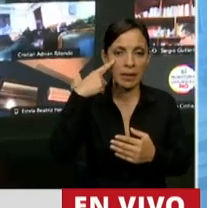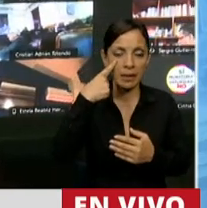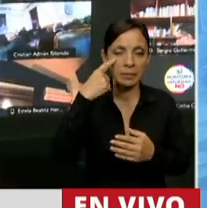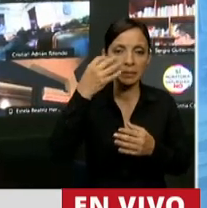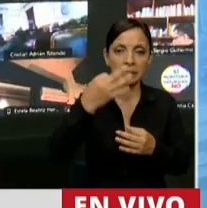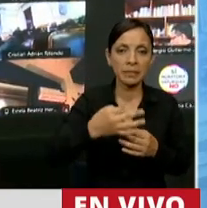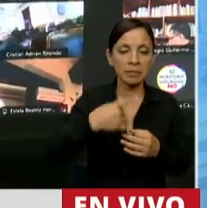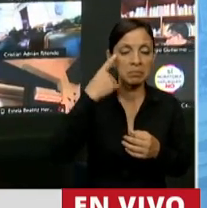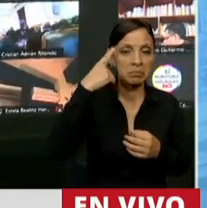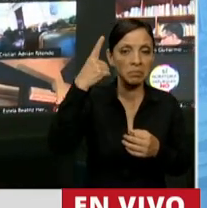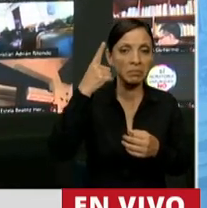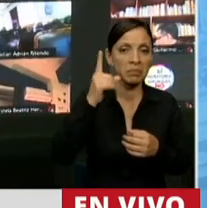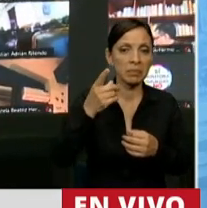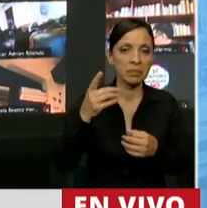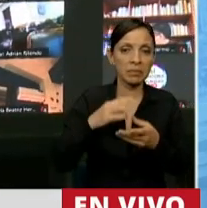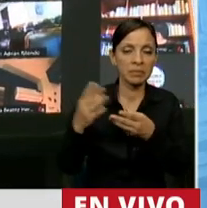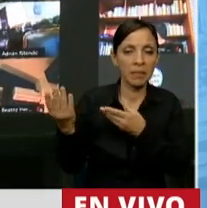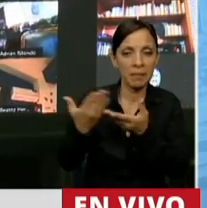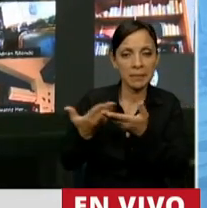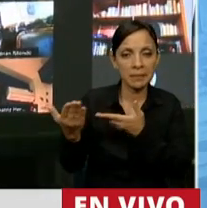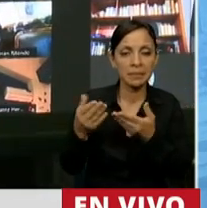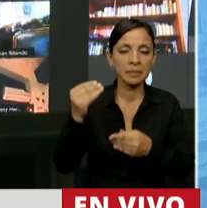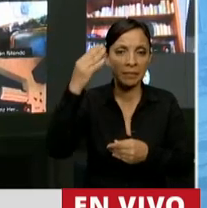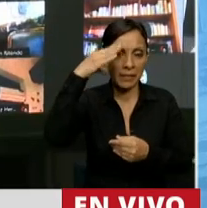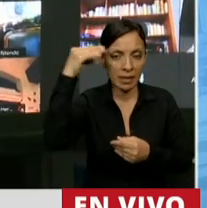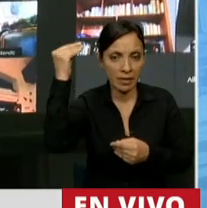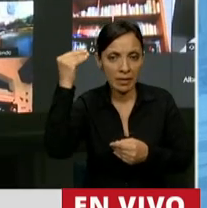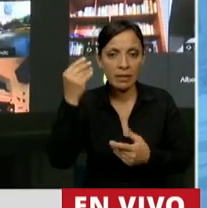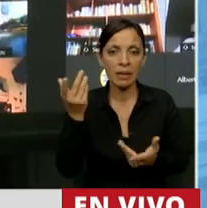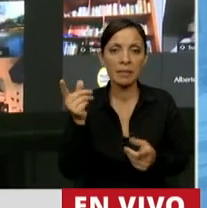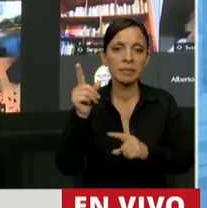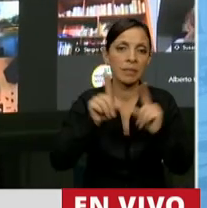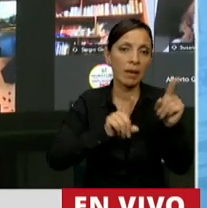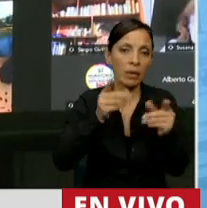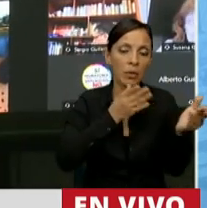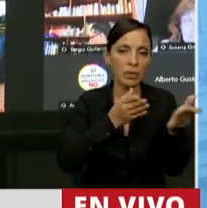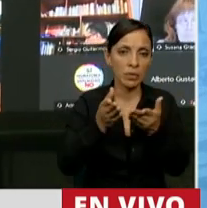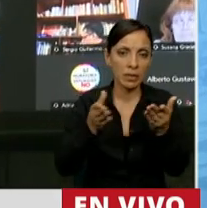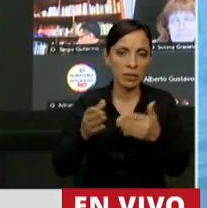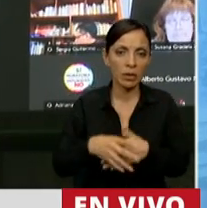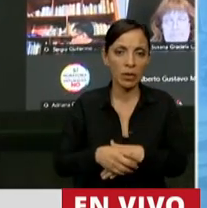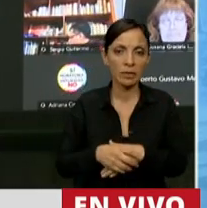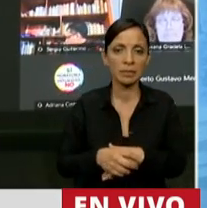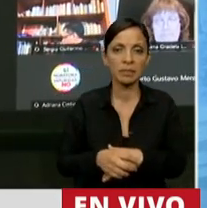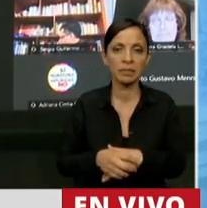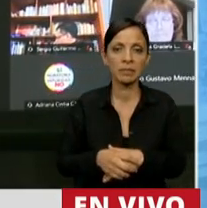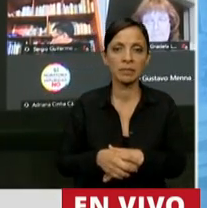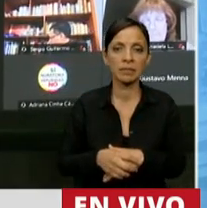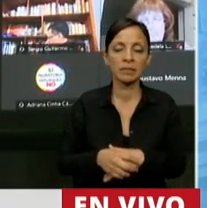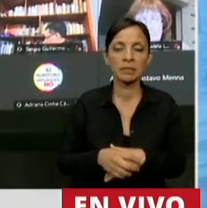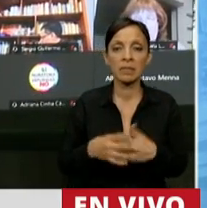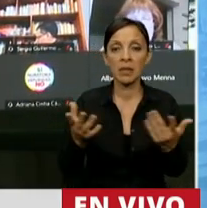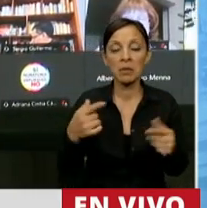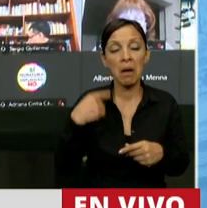indicado tal vez la vicepresidenta, tal vez alguno de sus asesores del frente de todos, y